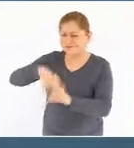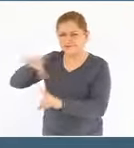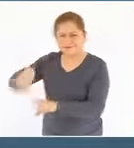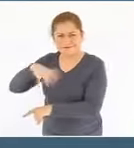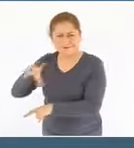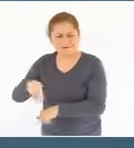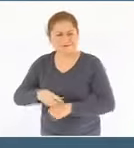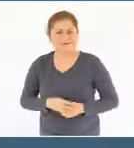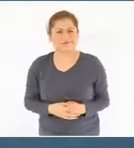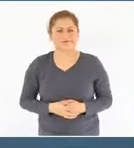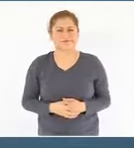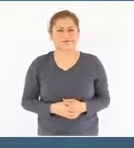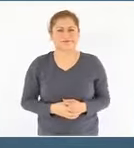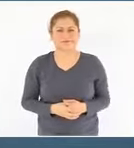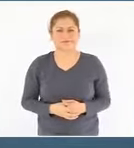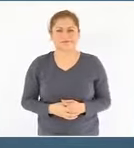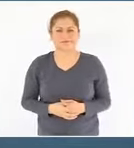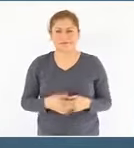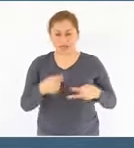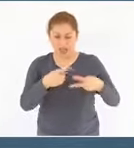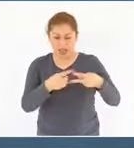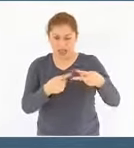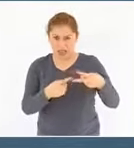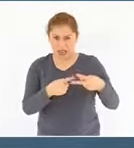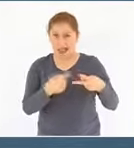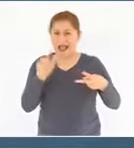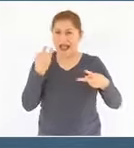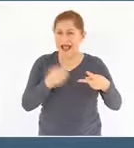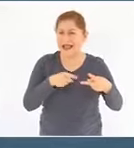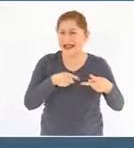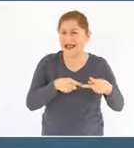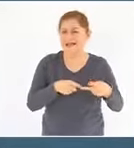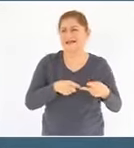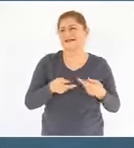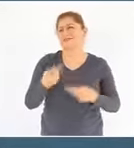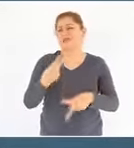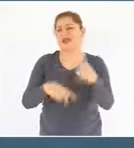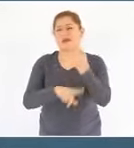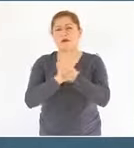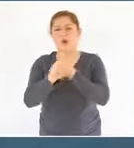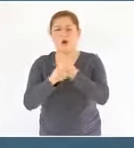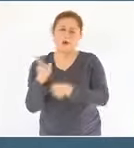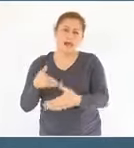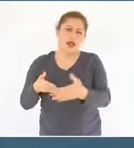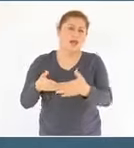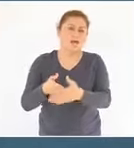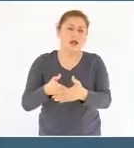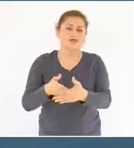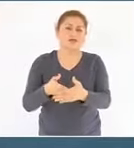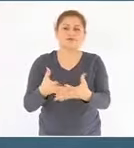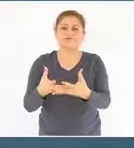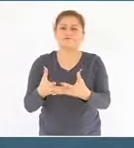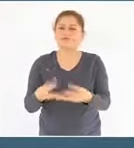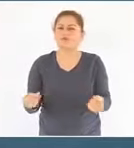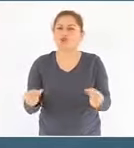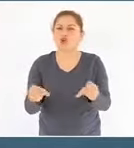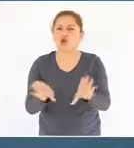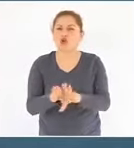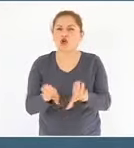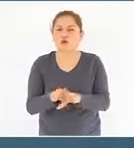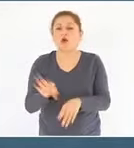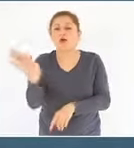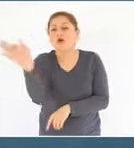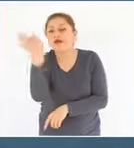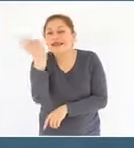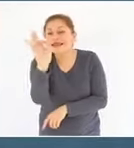Esto que se ha convertido en un obstáculo se podría corregir con un cambio de criterio